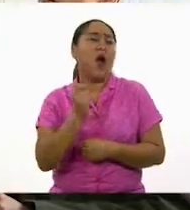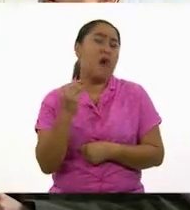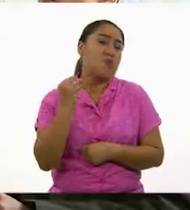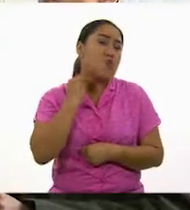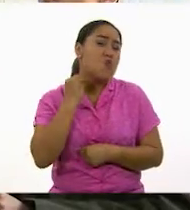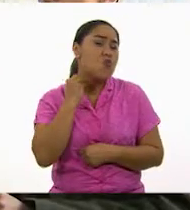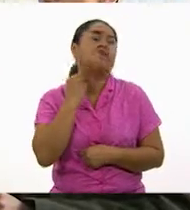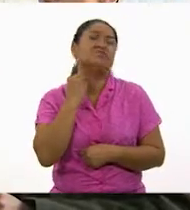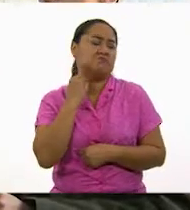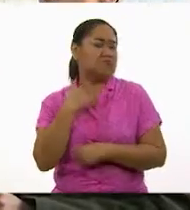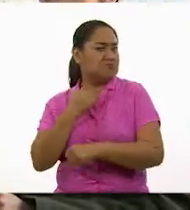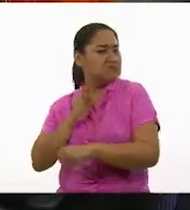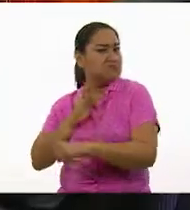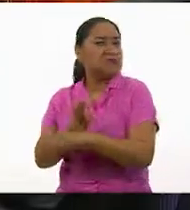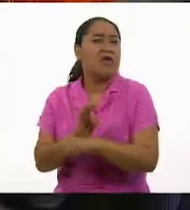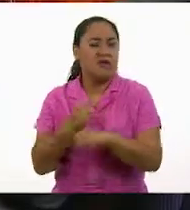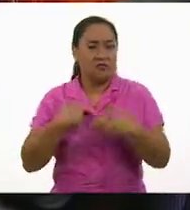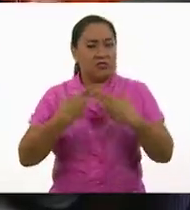la voy a defender.